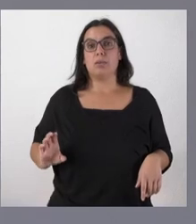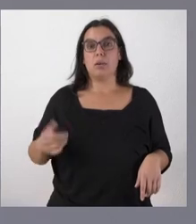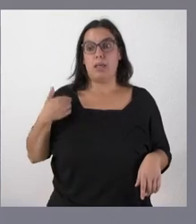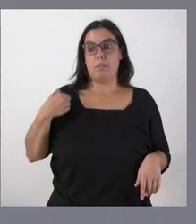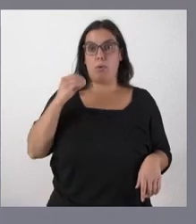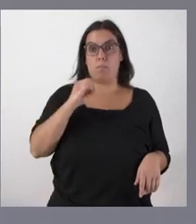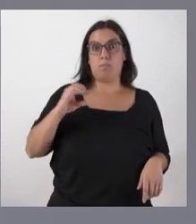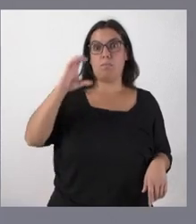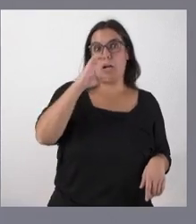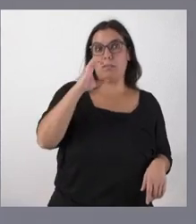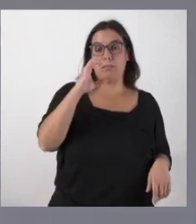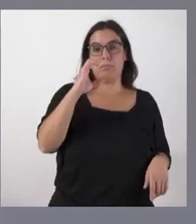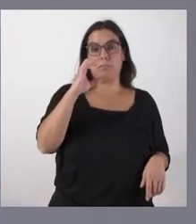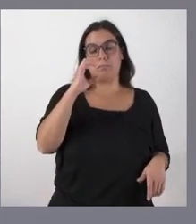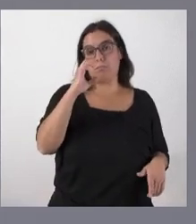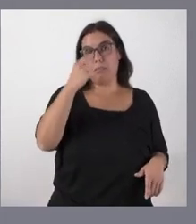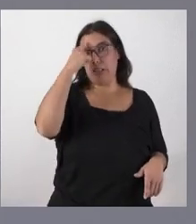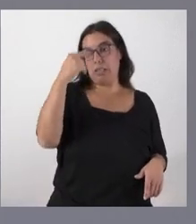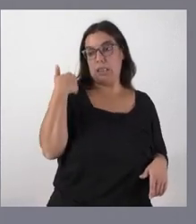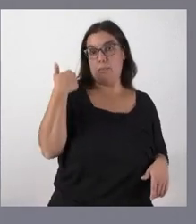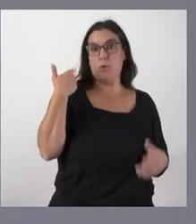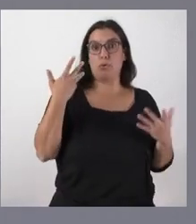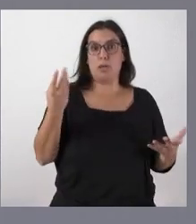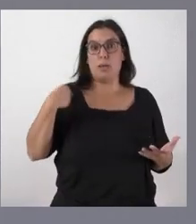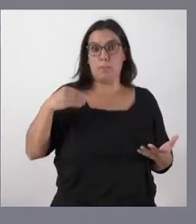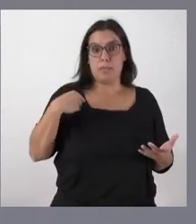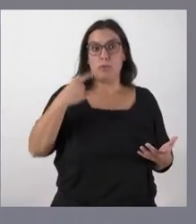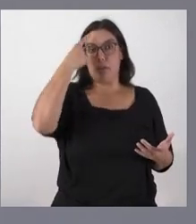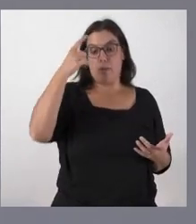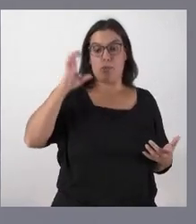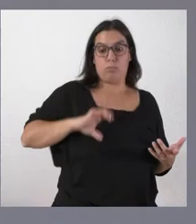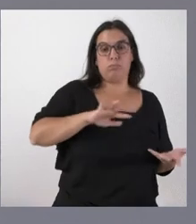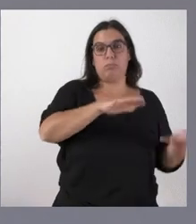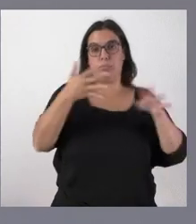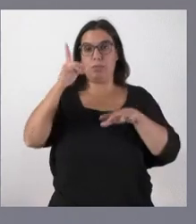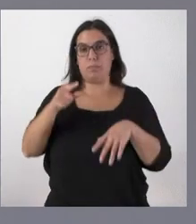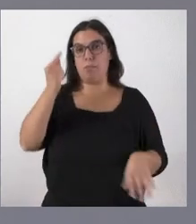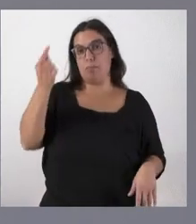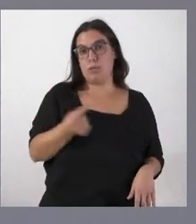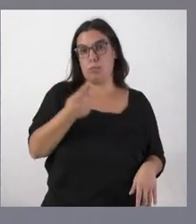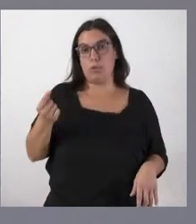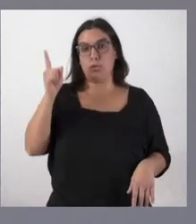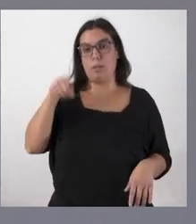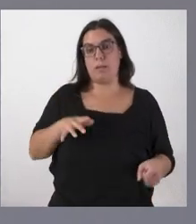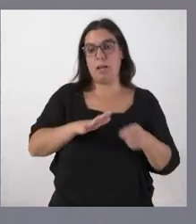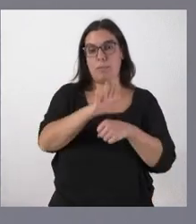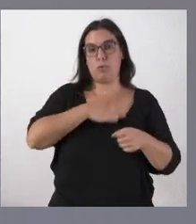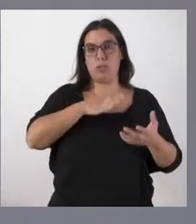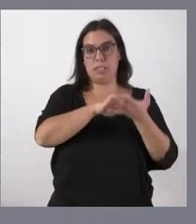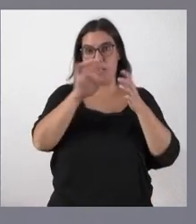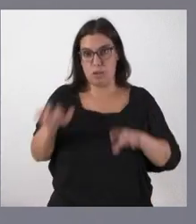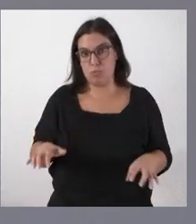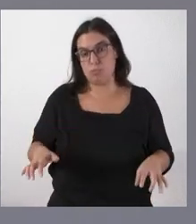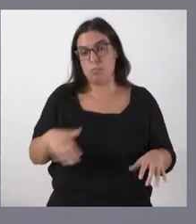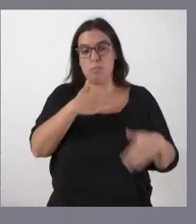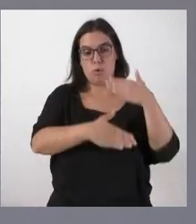tiempo la idea nuestra es transponer estas retribuciones y lógicamente también en el ámbito de Castilla y León pues hay un proceso al